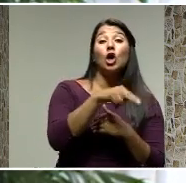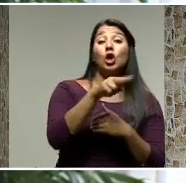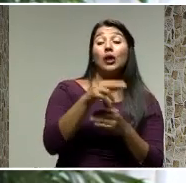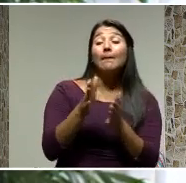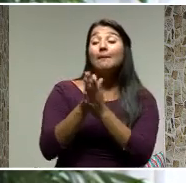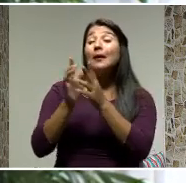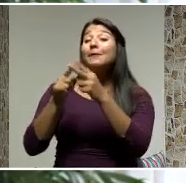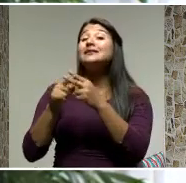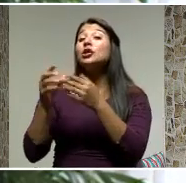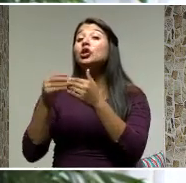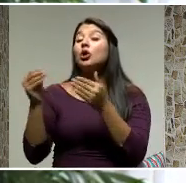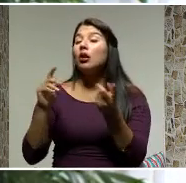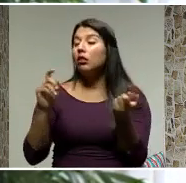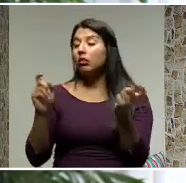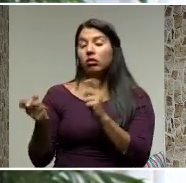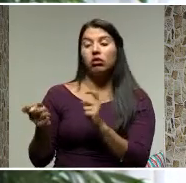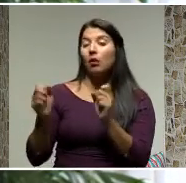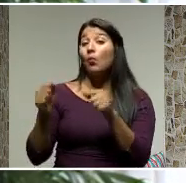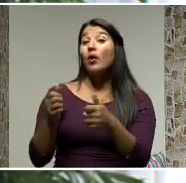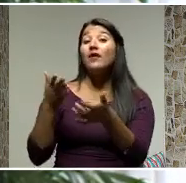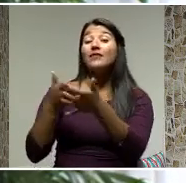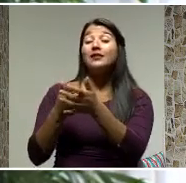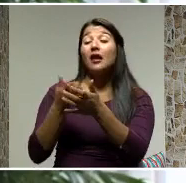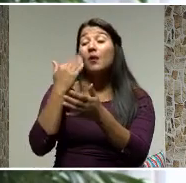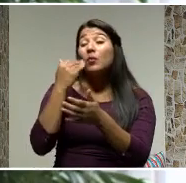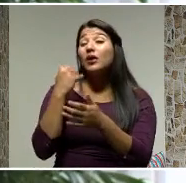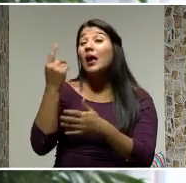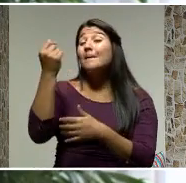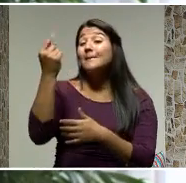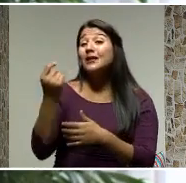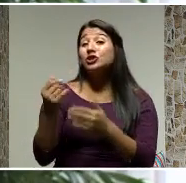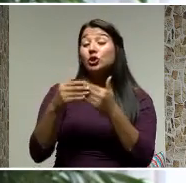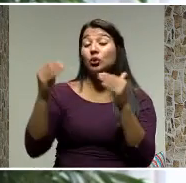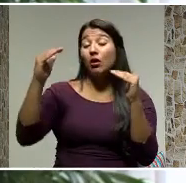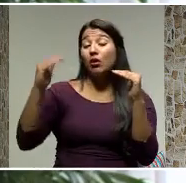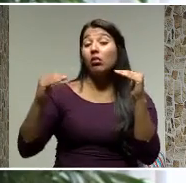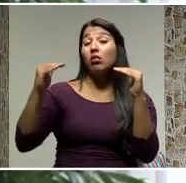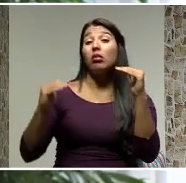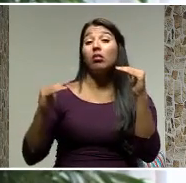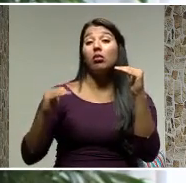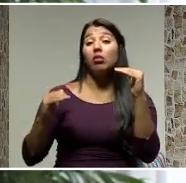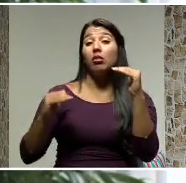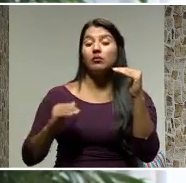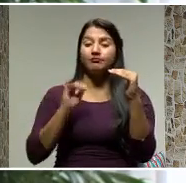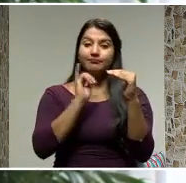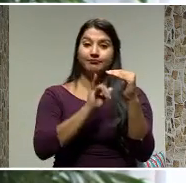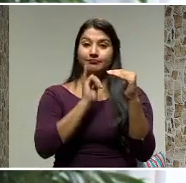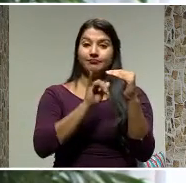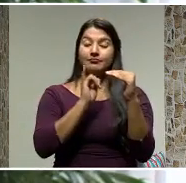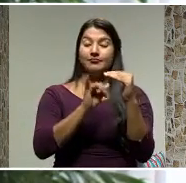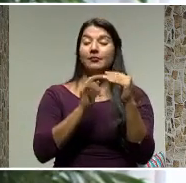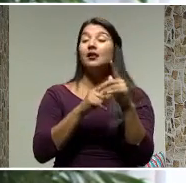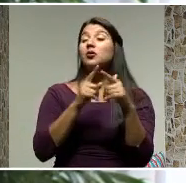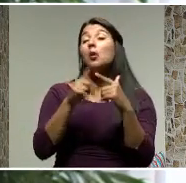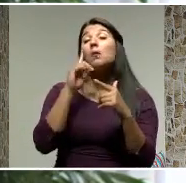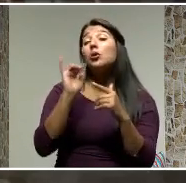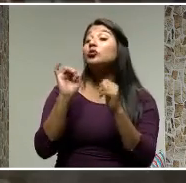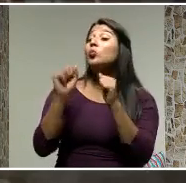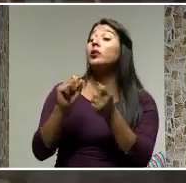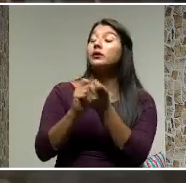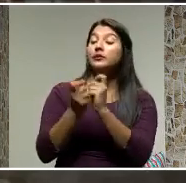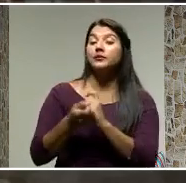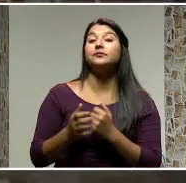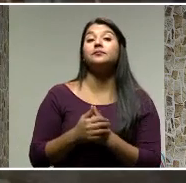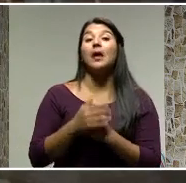tasas en dólares son un poco más bajas que en colones, pero los cambios o las variaciones en el tipo cambio hacen que nuestras cuotas mes a mes puedan fluctuar.